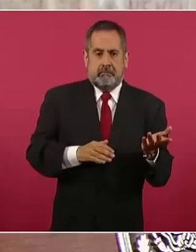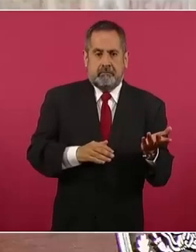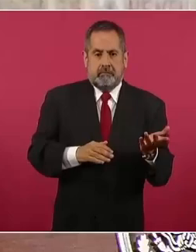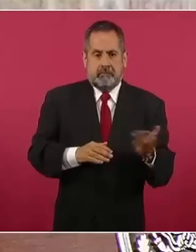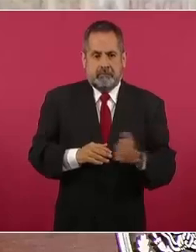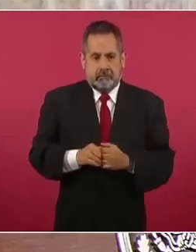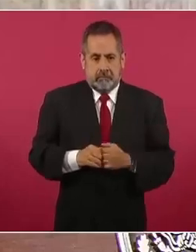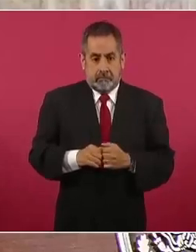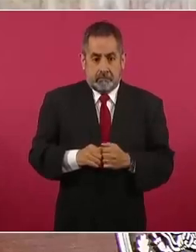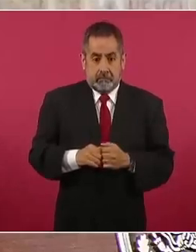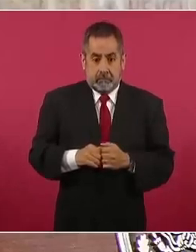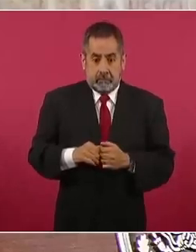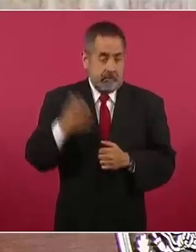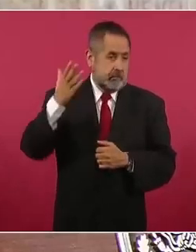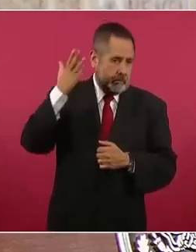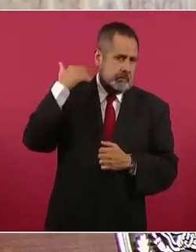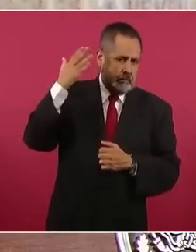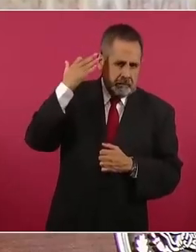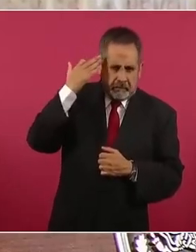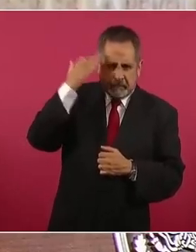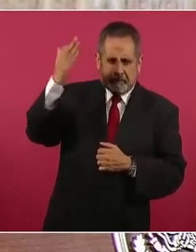No, en su momento